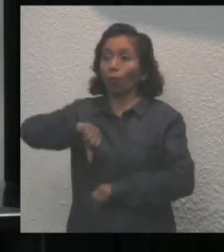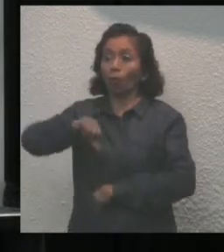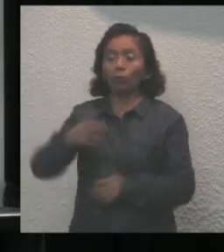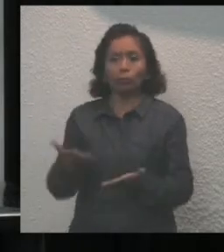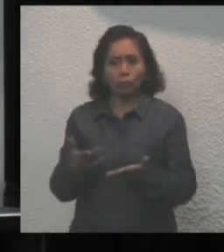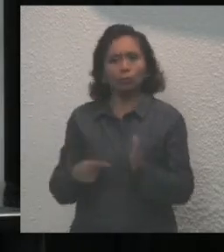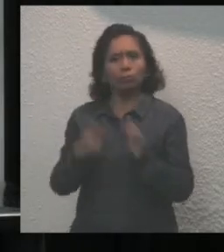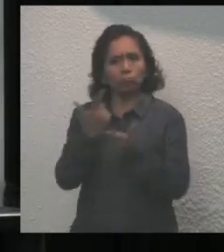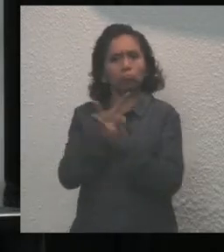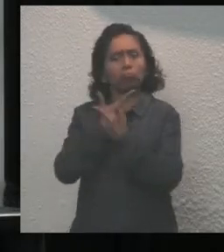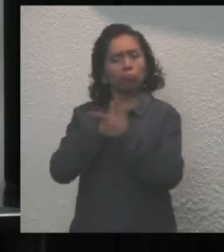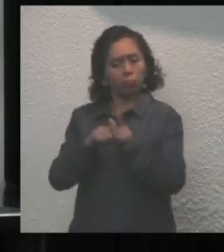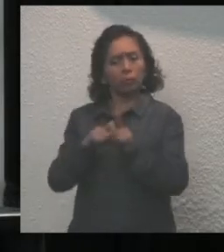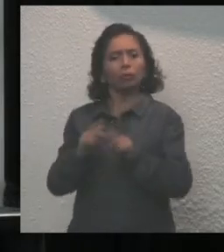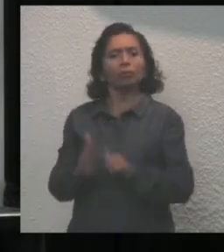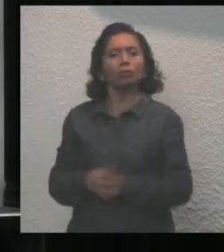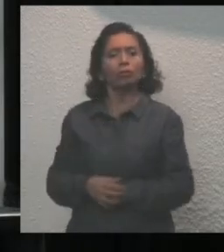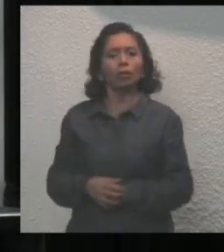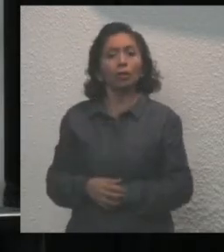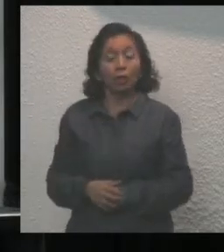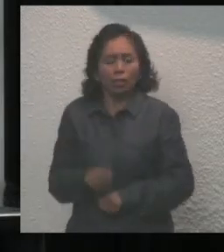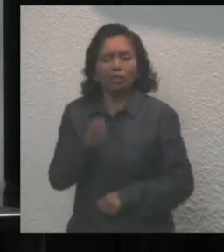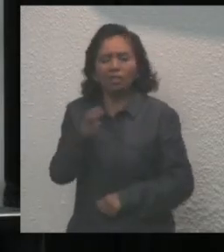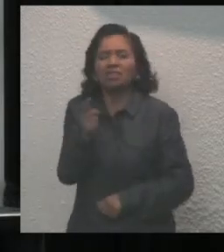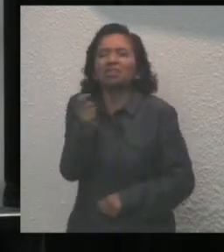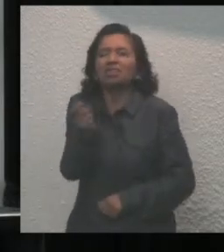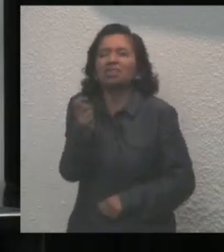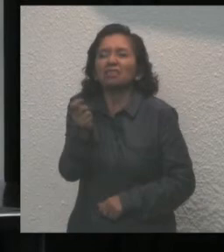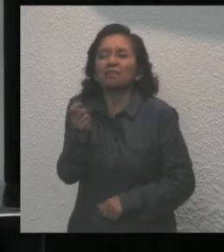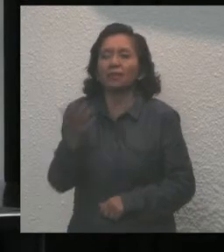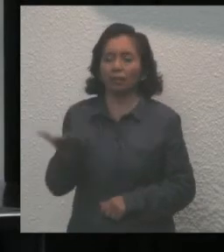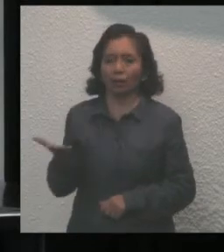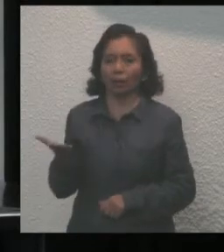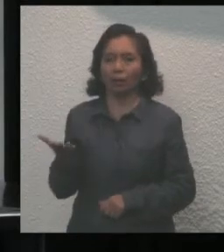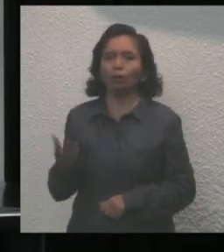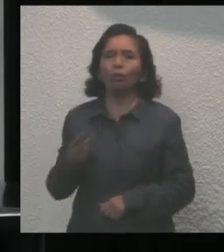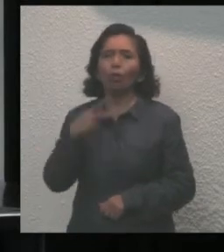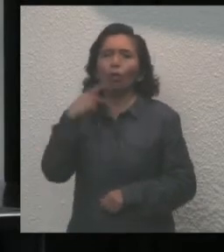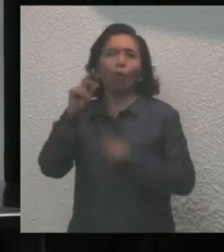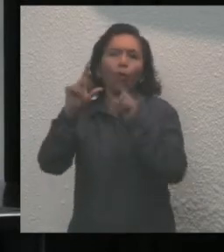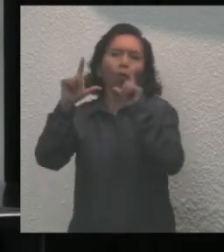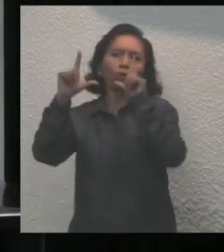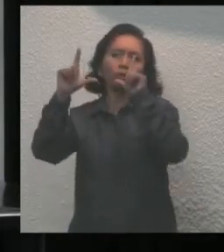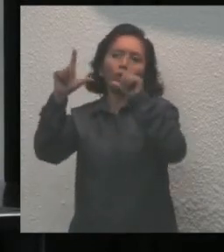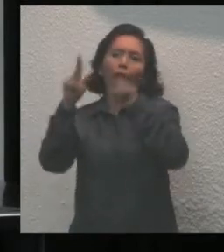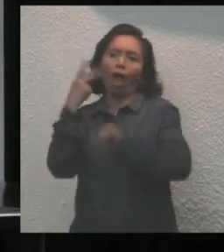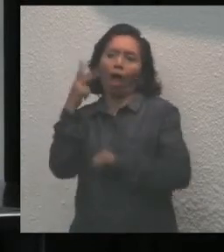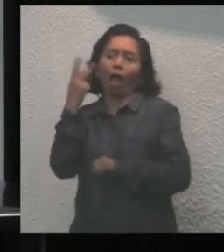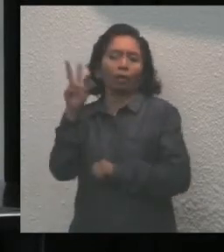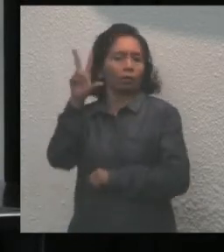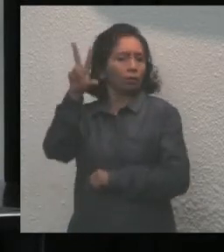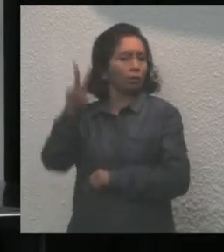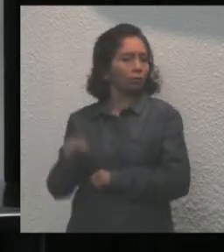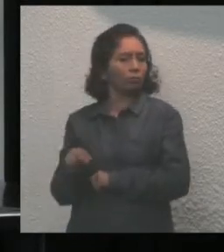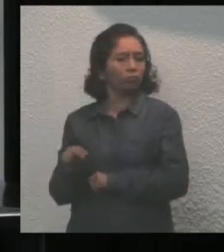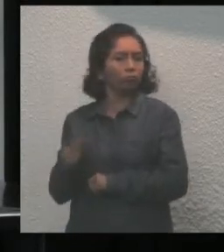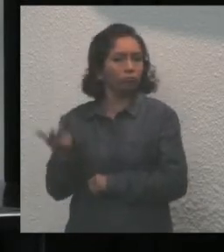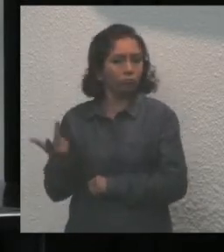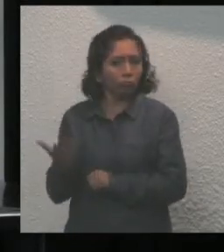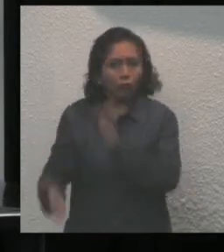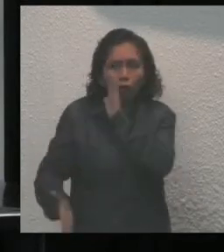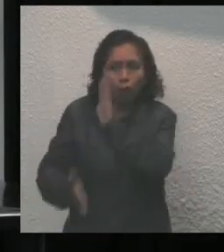democracia. Una democracia que no solo se queda en el discurso, una democracia que se